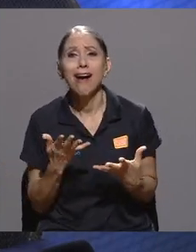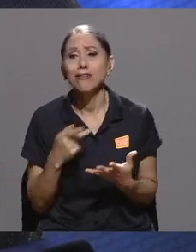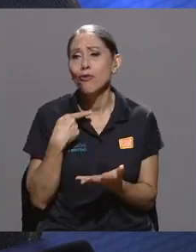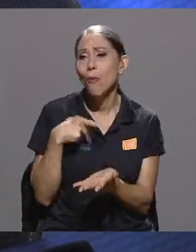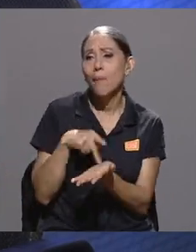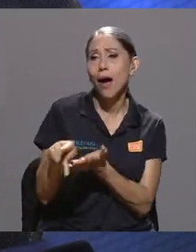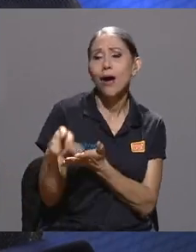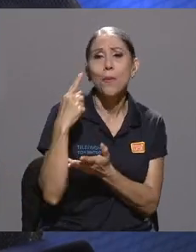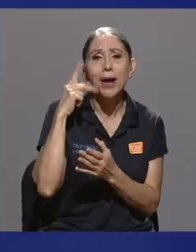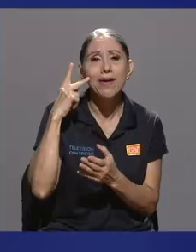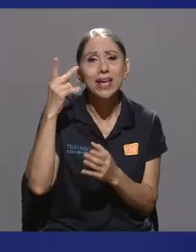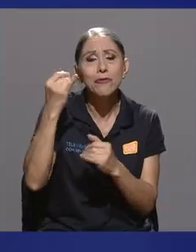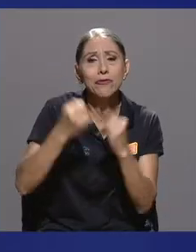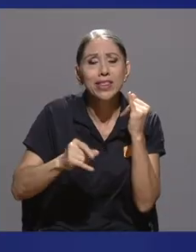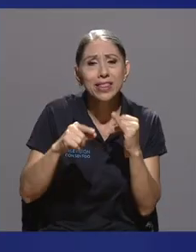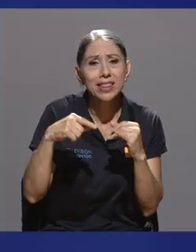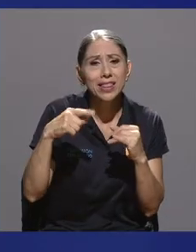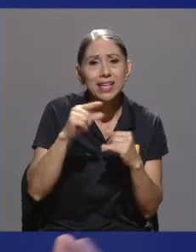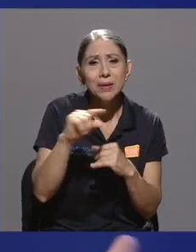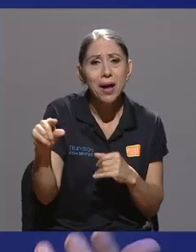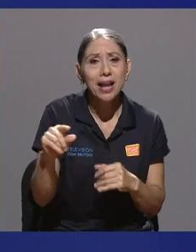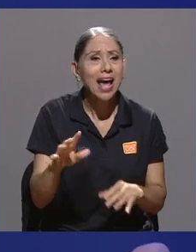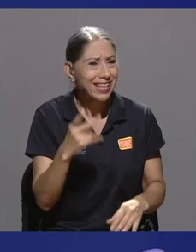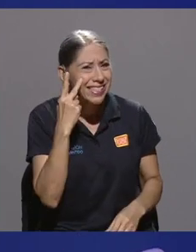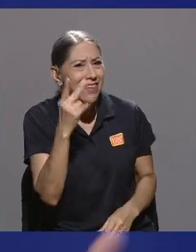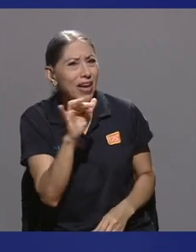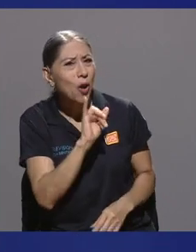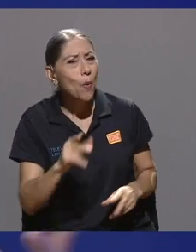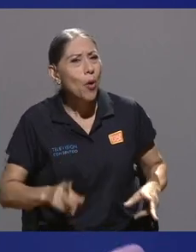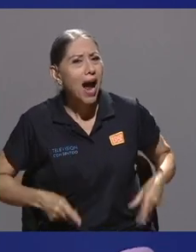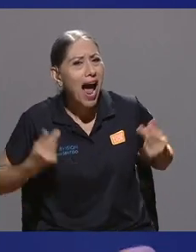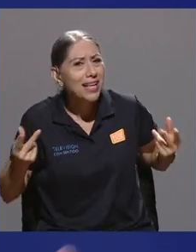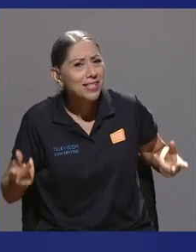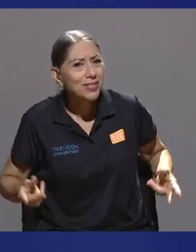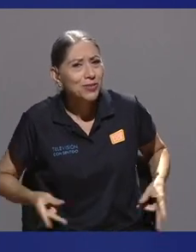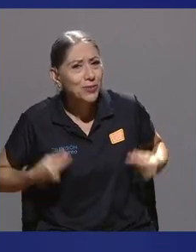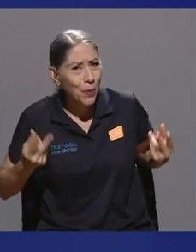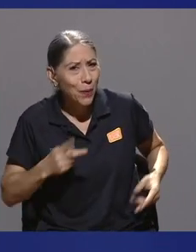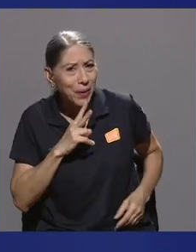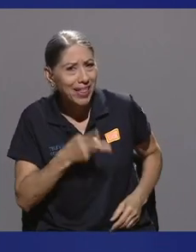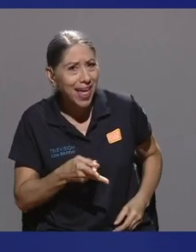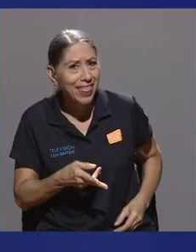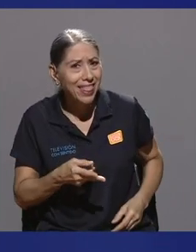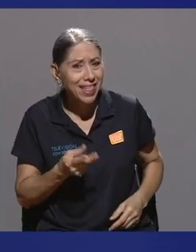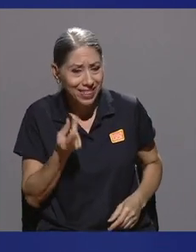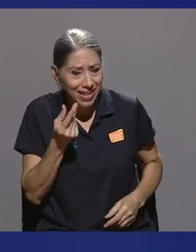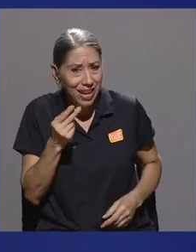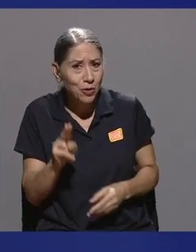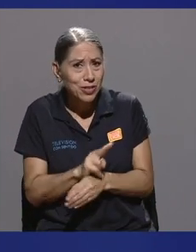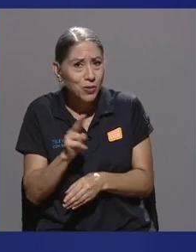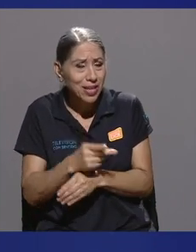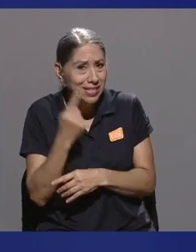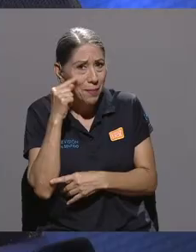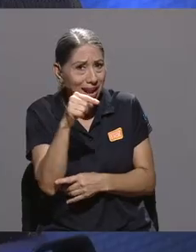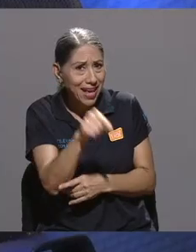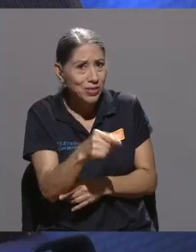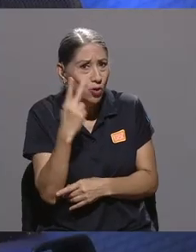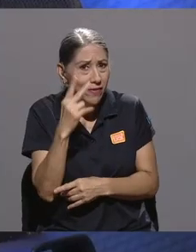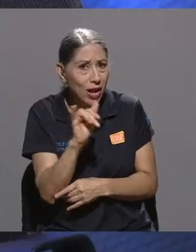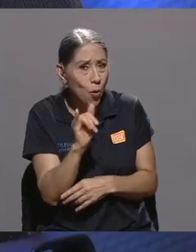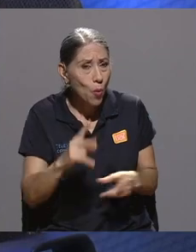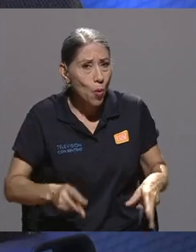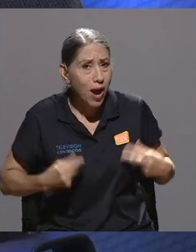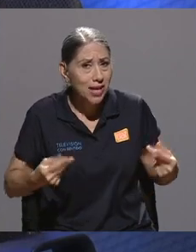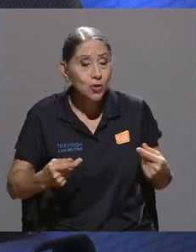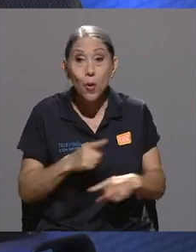pagarte para ir a ver un de semana. un gasto, o sea, como un gasto los dineros que se utilizan para... Sí, y en realidad